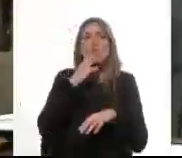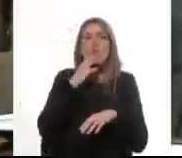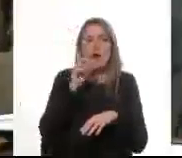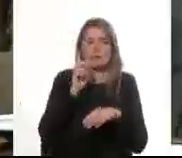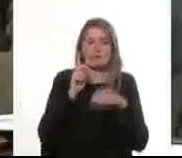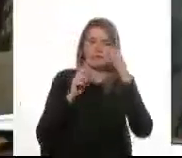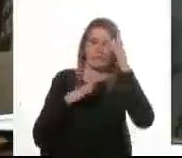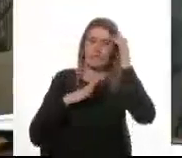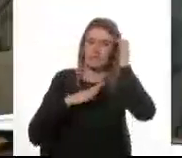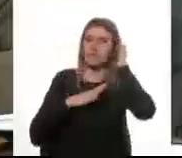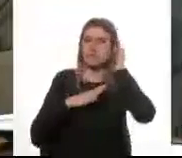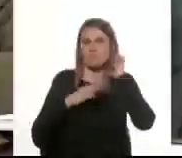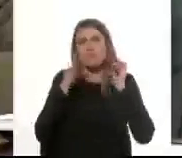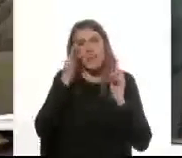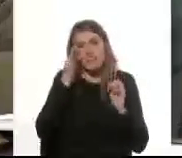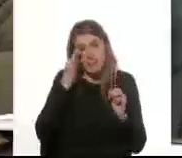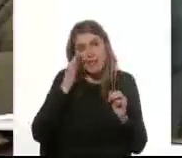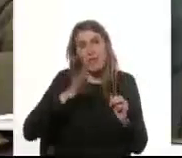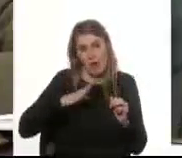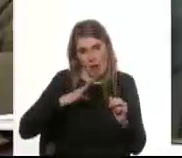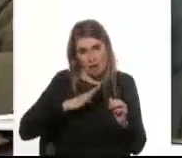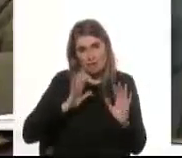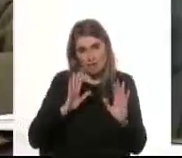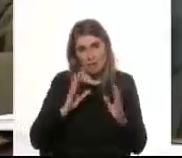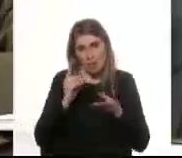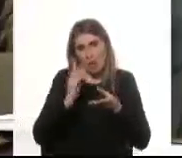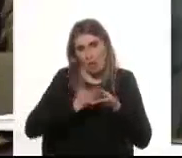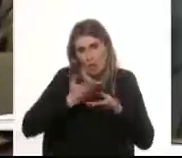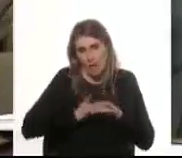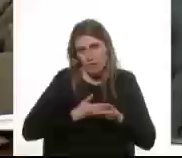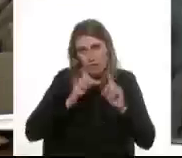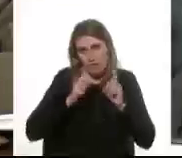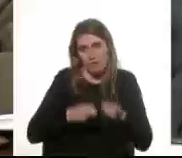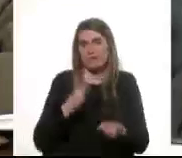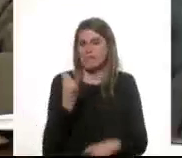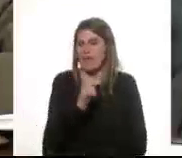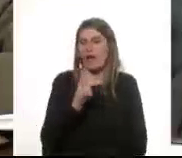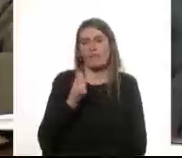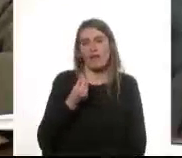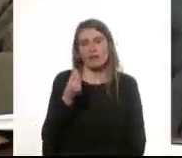y hay documentos gráficos Los sábados